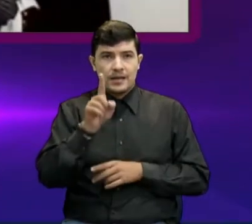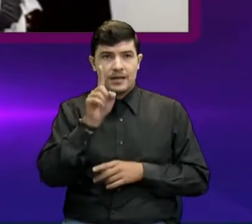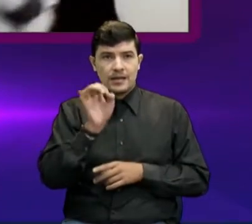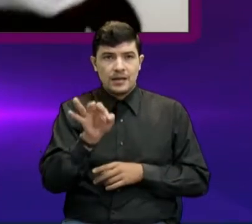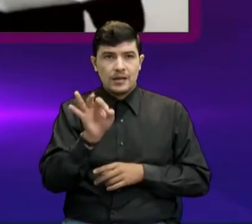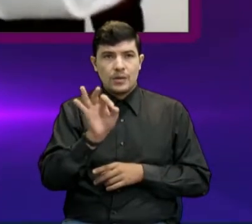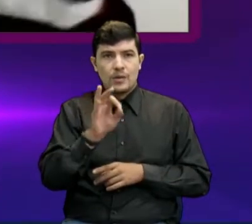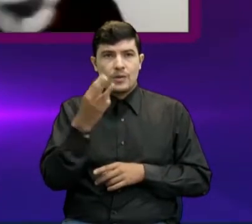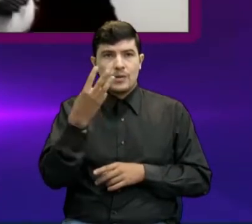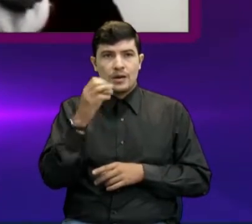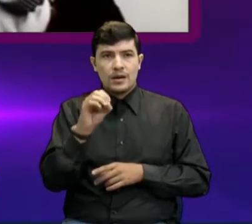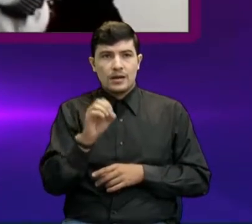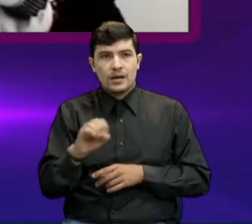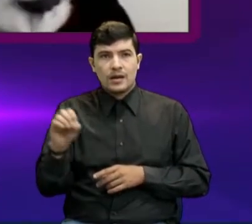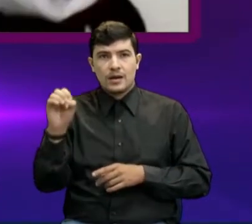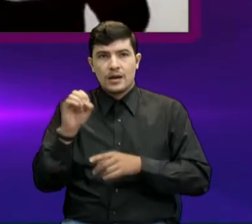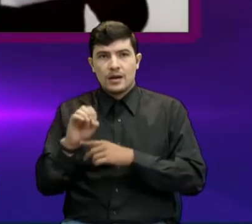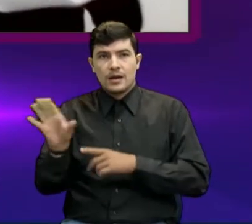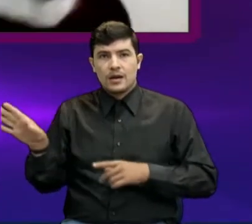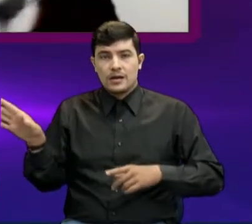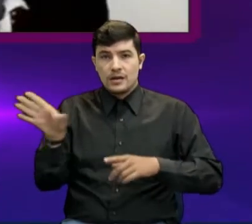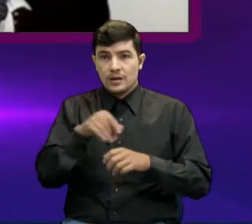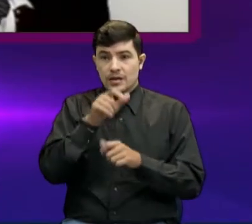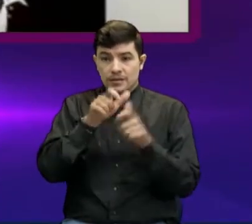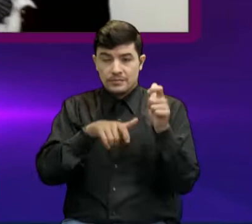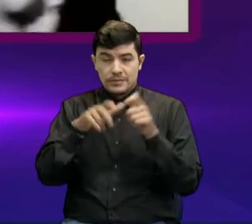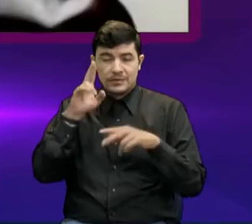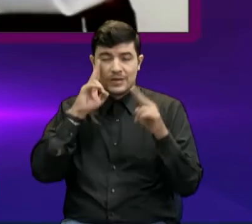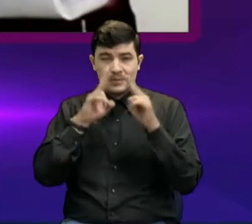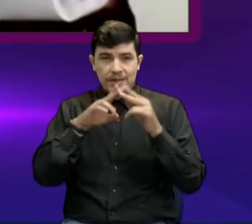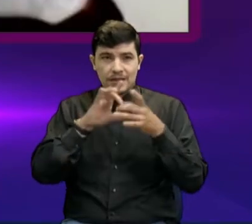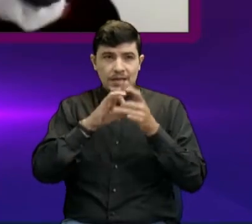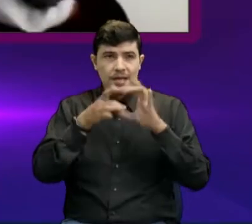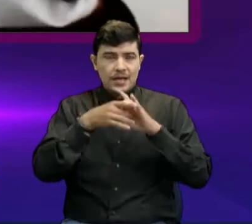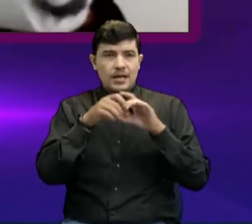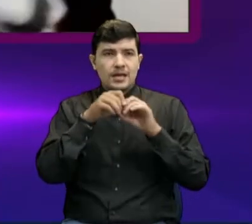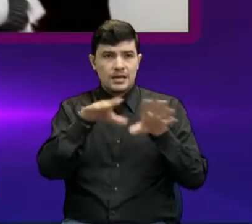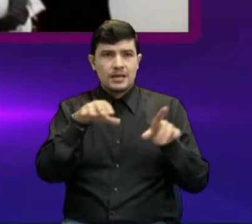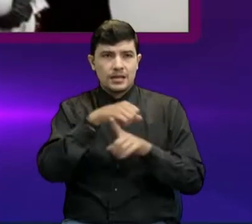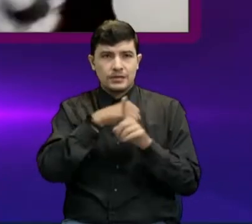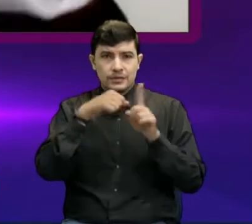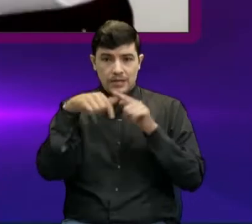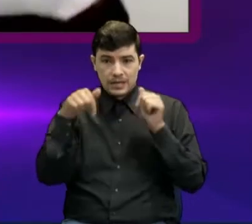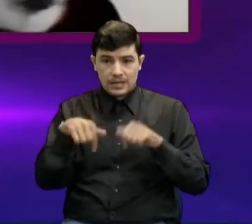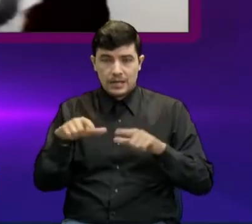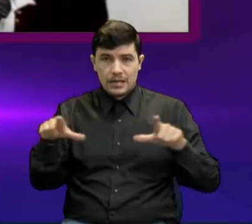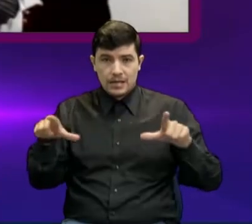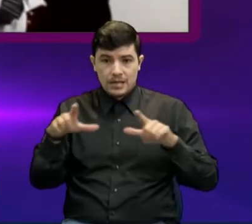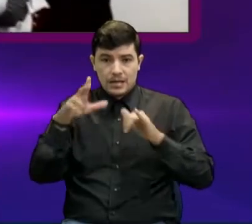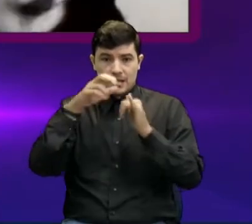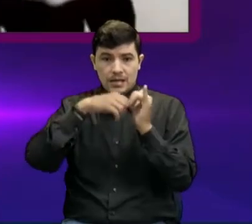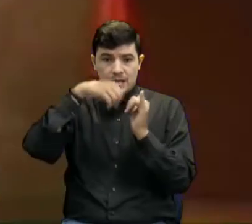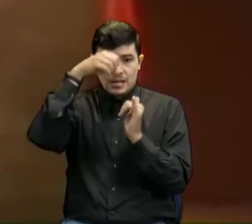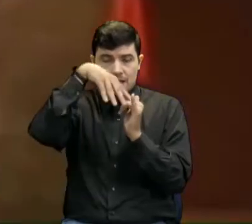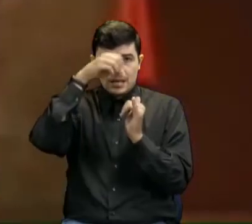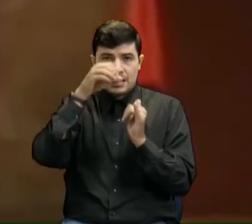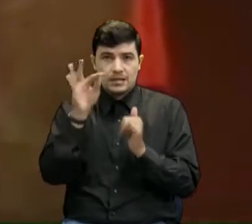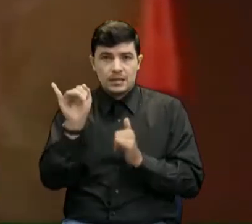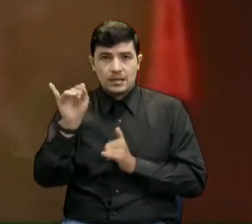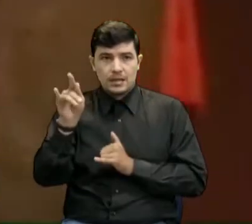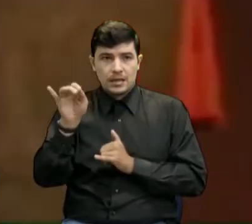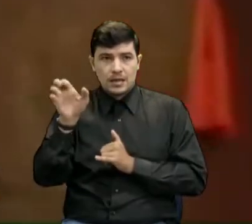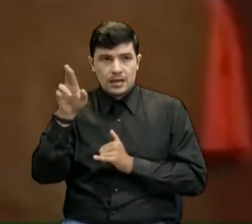30 de octubre, todos chintonizados por nuestras redes sociales, también en el canal de YouTube Títeres Armequil.